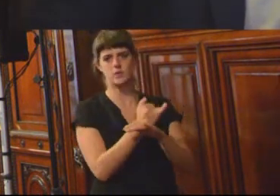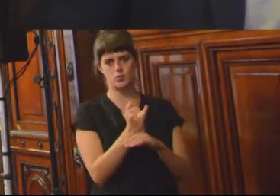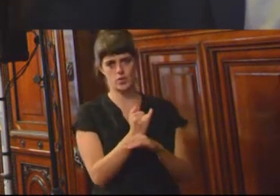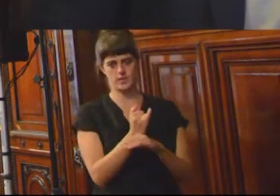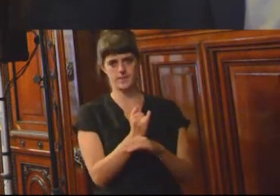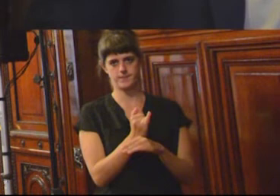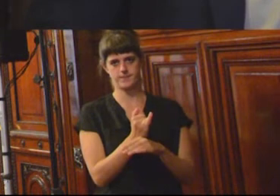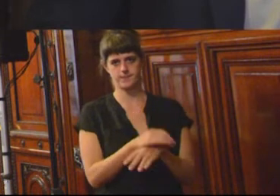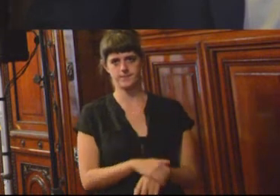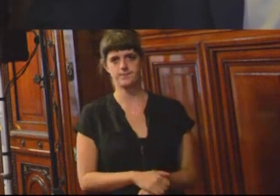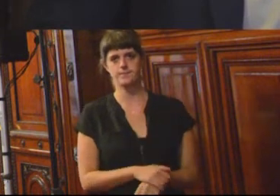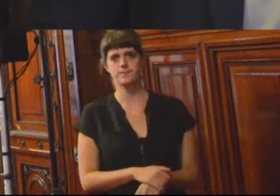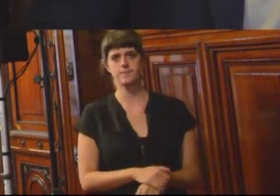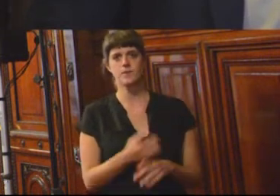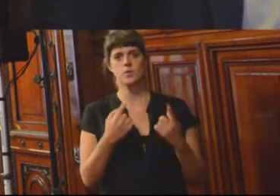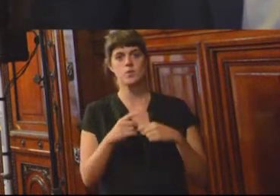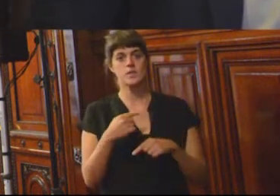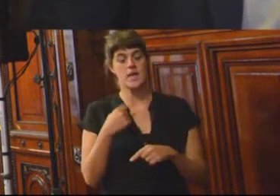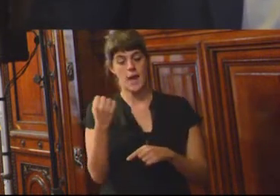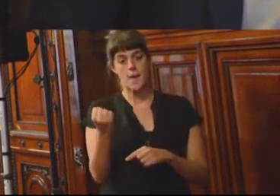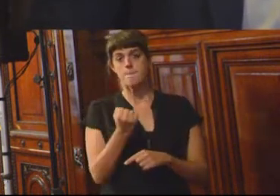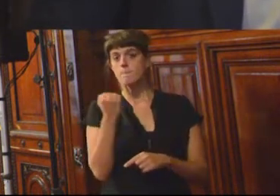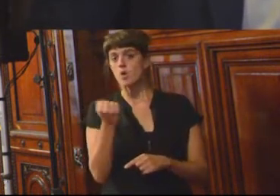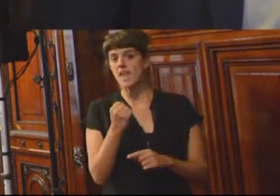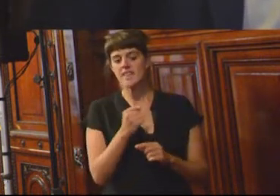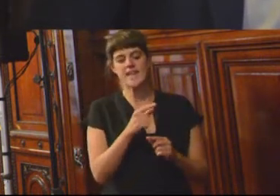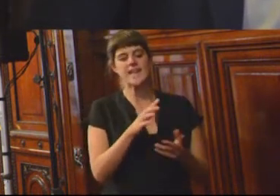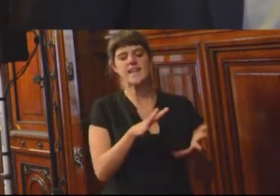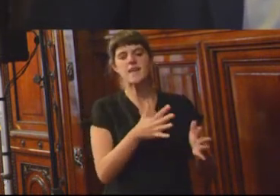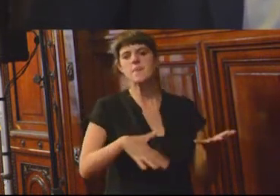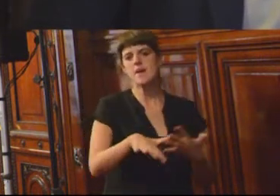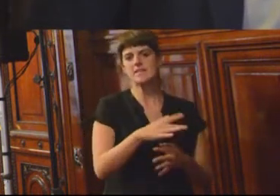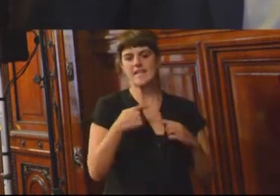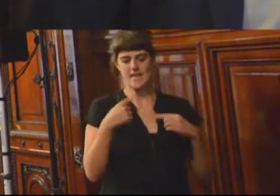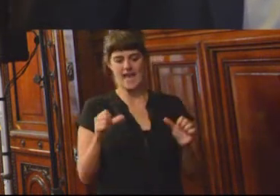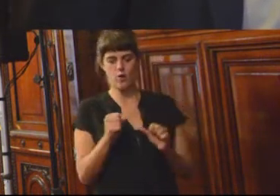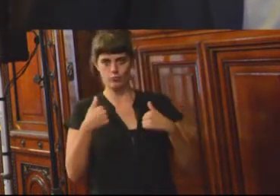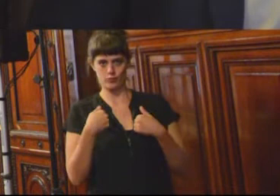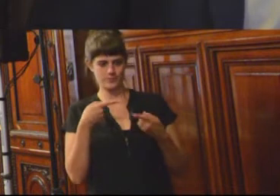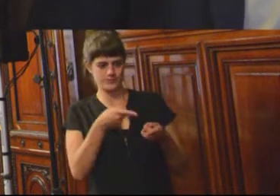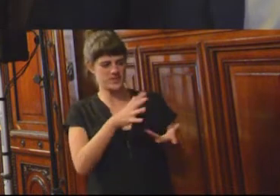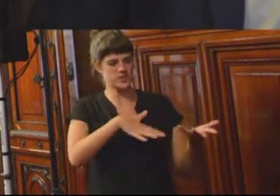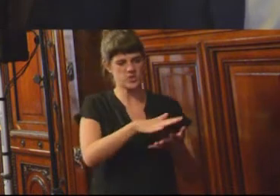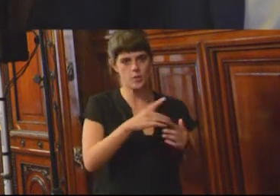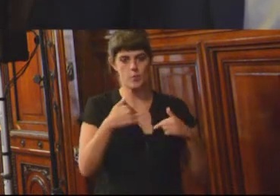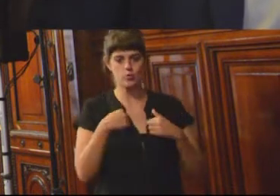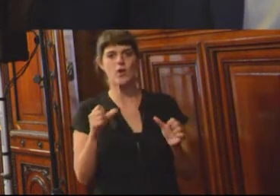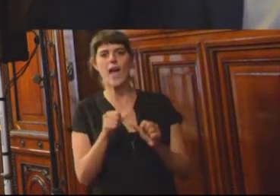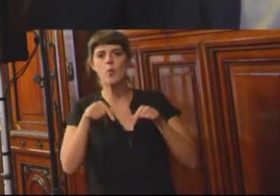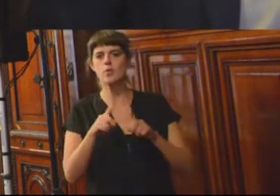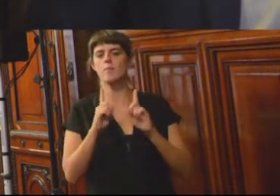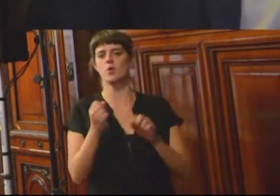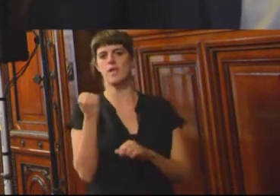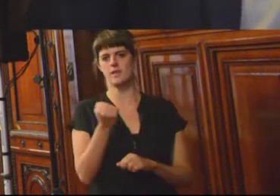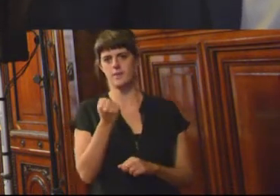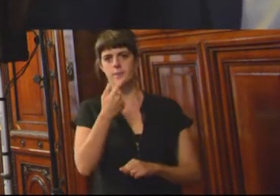La noción de que es tan importante lo que pasa como la acción que uno va a generar con lo que pasa. Esto es central en el paradigma. Por ejemplo, a veces dicen,